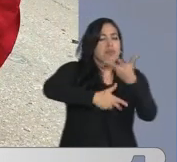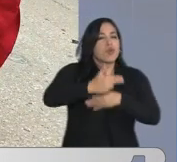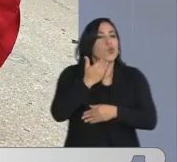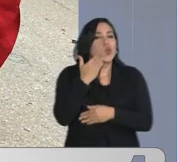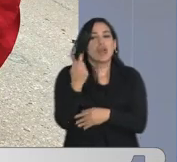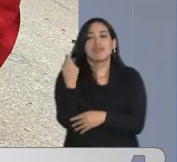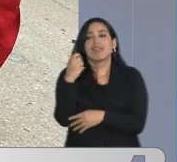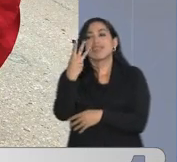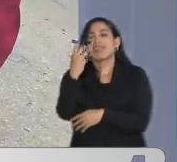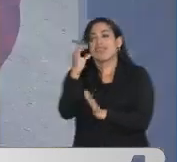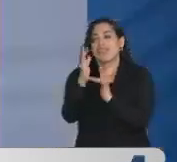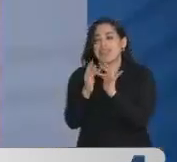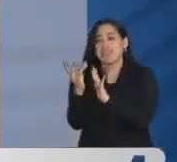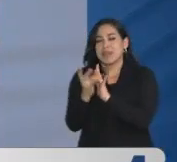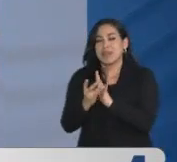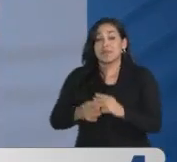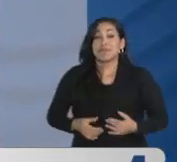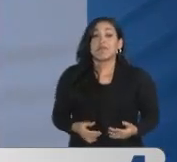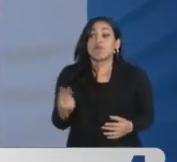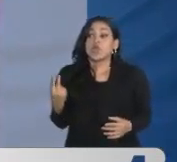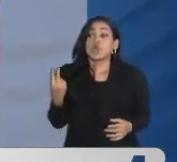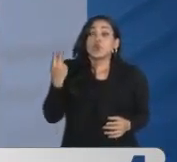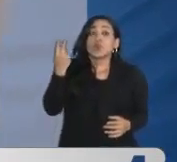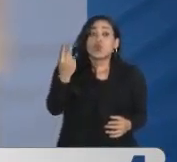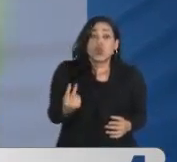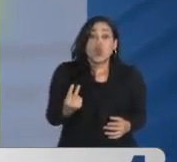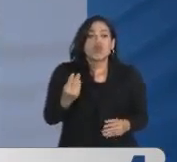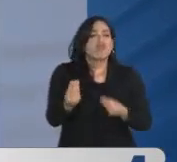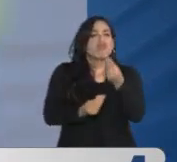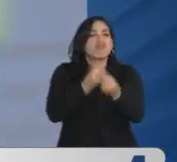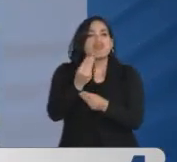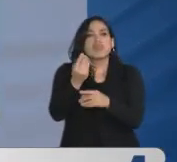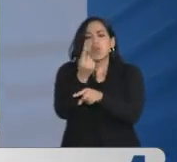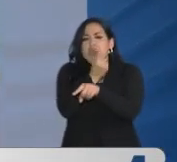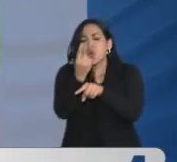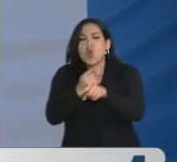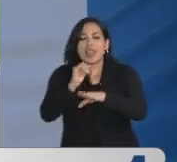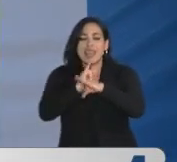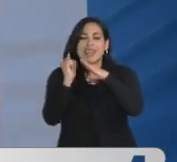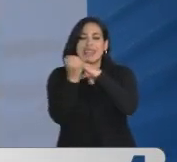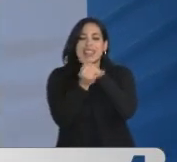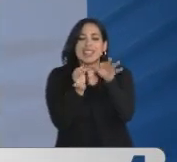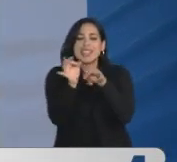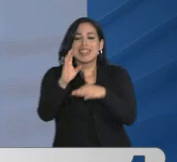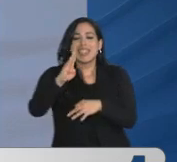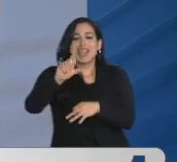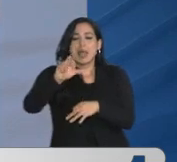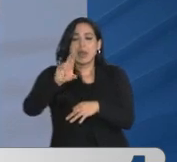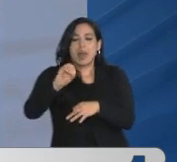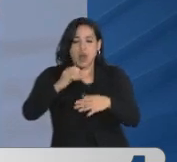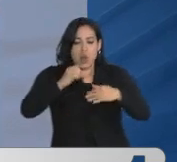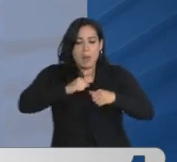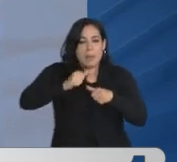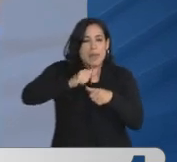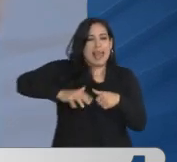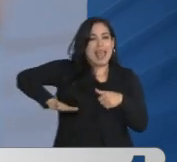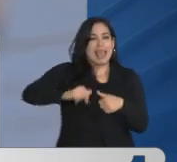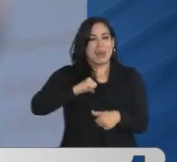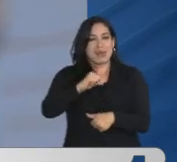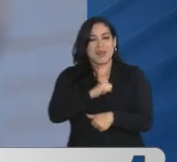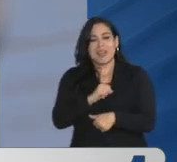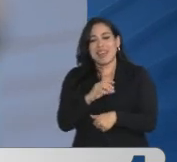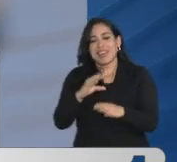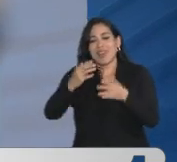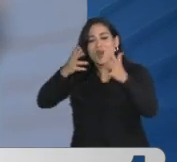matrimonio el pasado 30 de abril. La pareja de esposos pasaba sus últimas horas en la isla de Barú, en una playa privada del hotel de Cameron, hasta donde